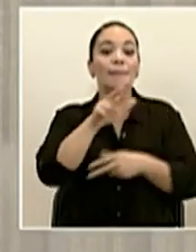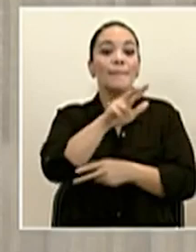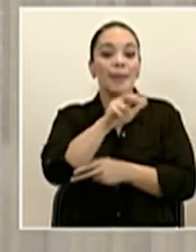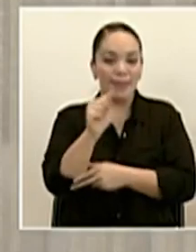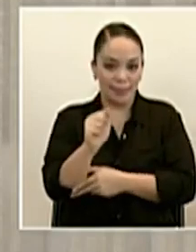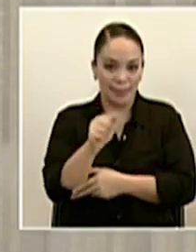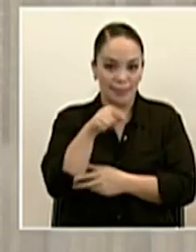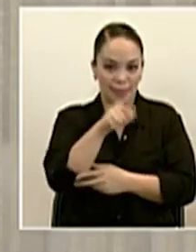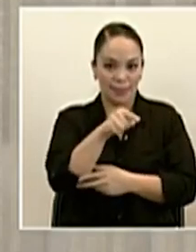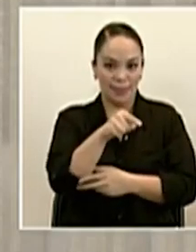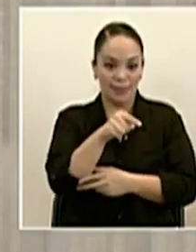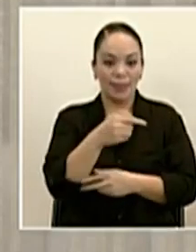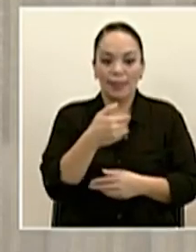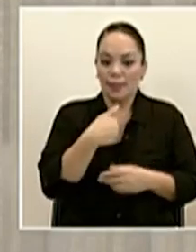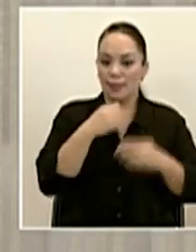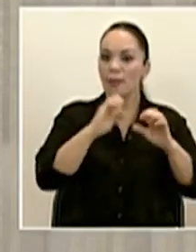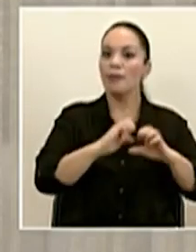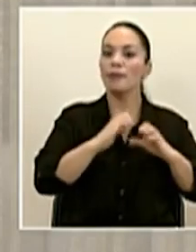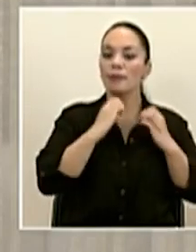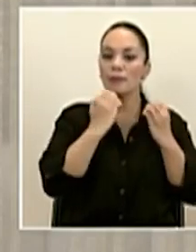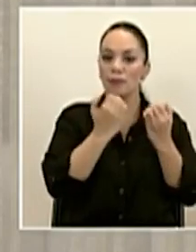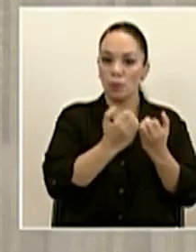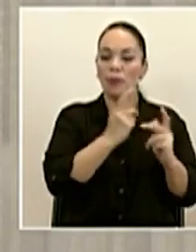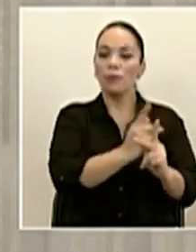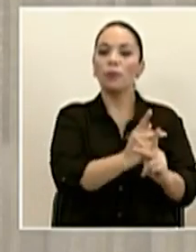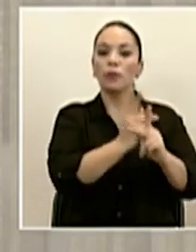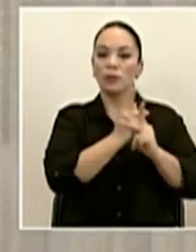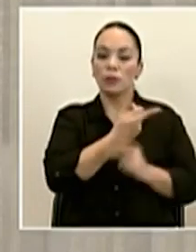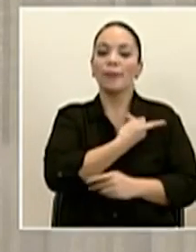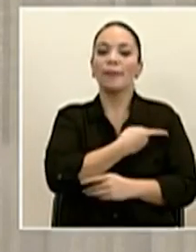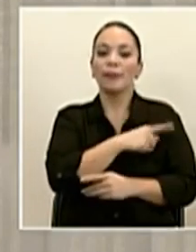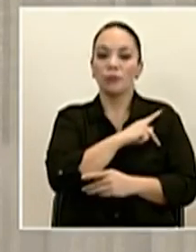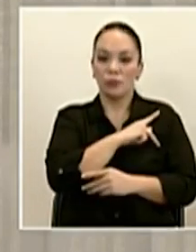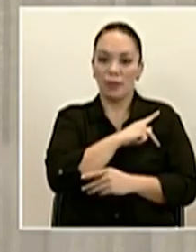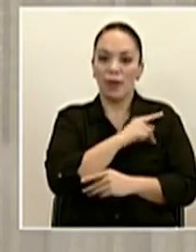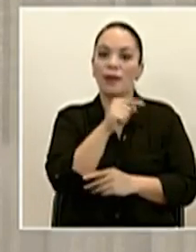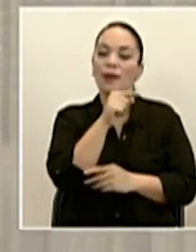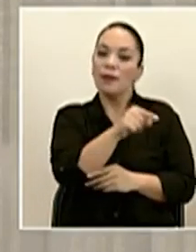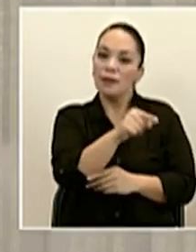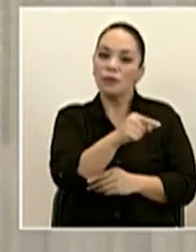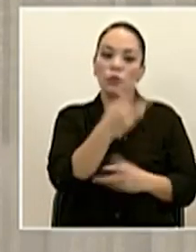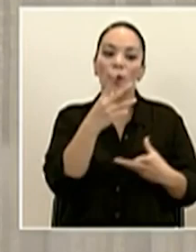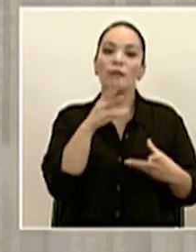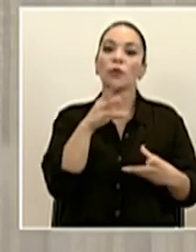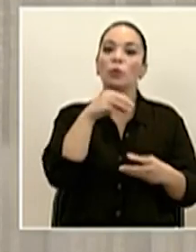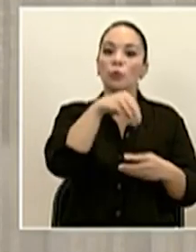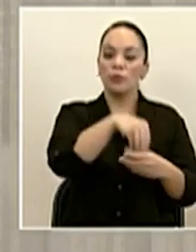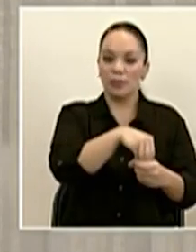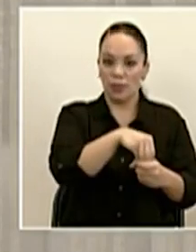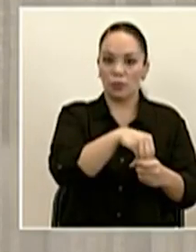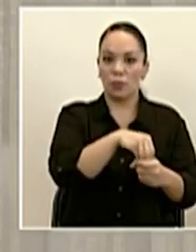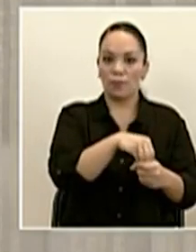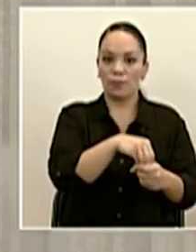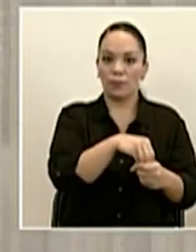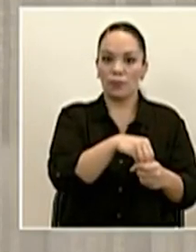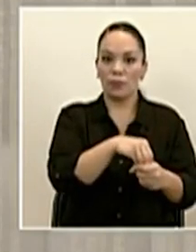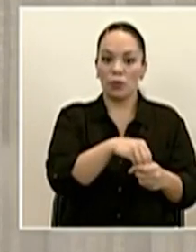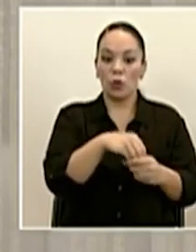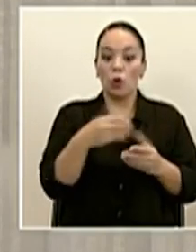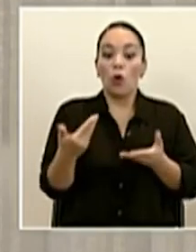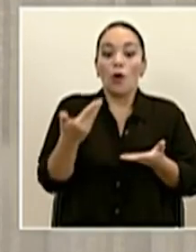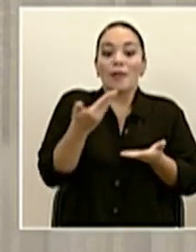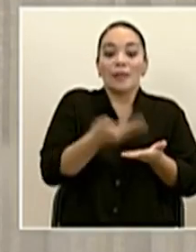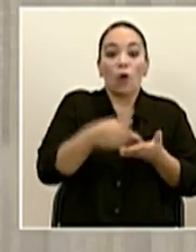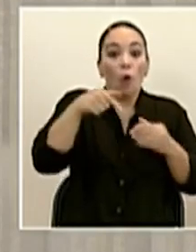provisión de equipo, de protección personal, estamos incluyendo lo que llegó esta